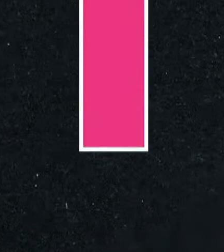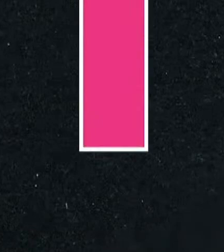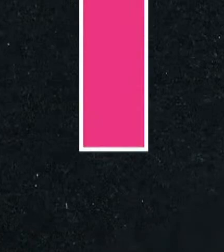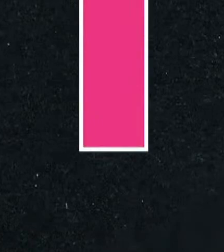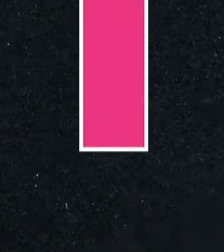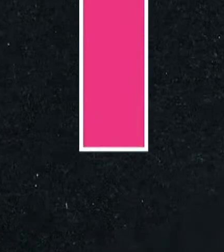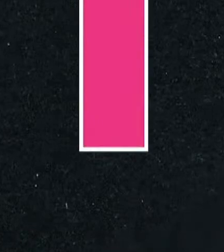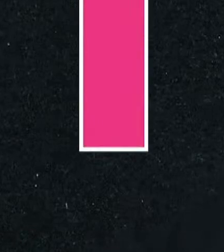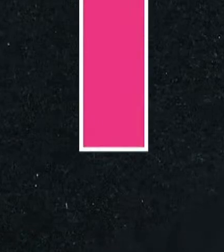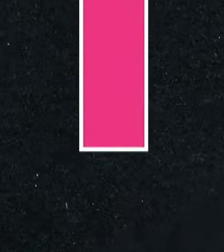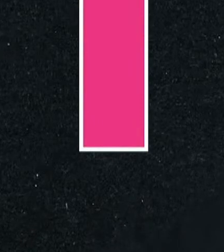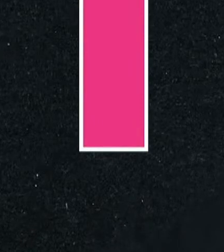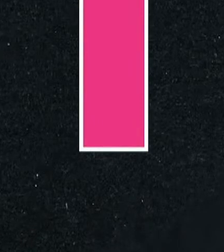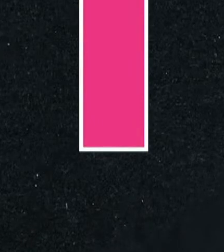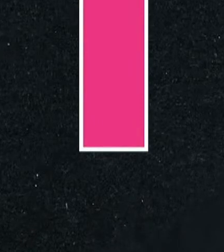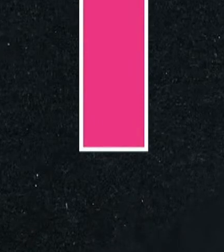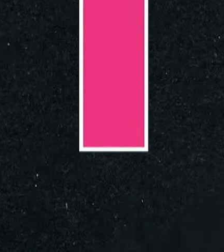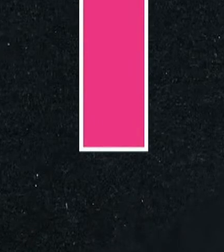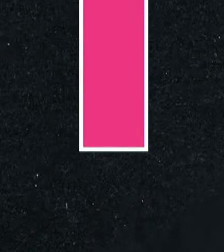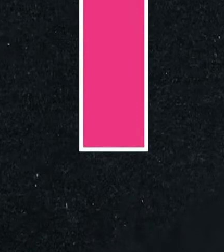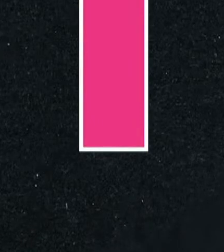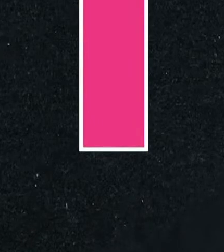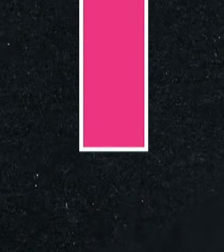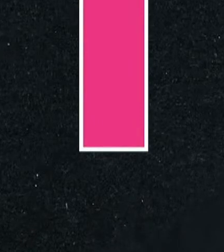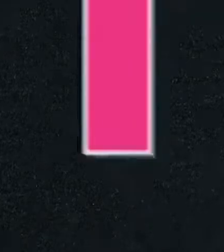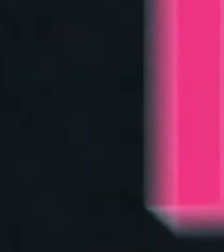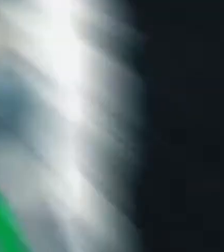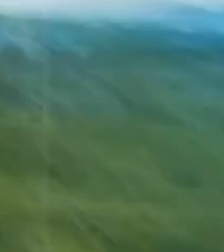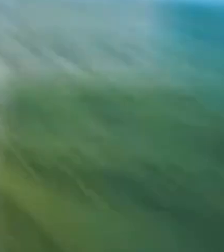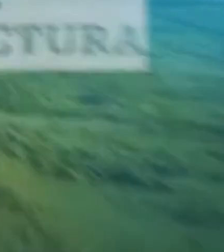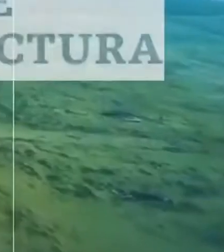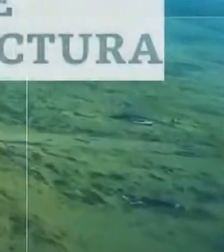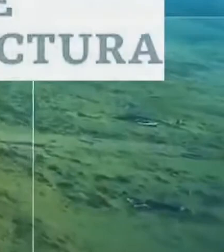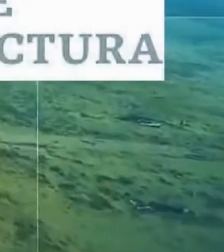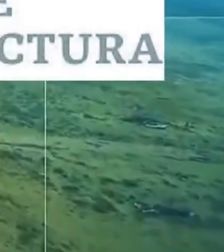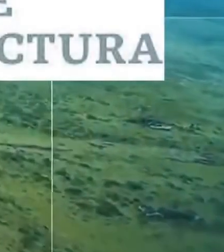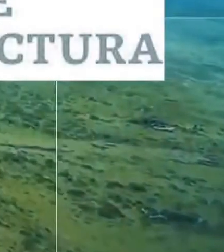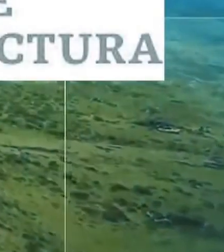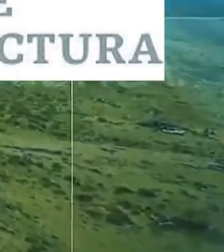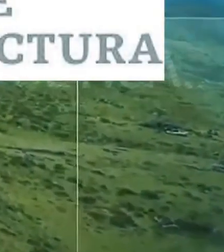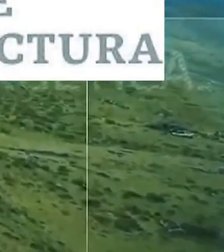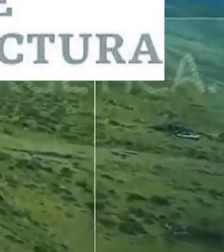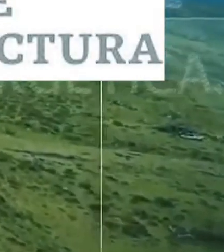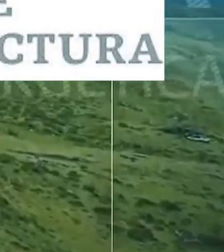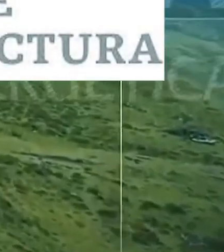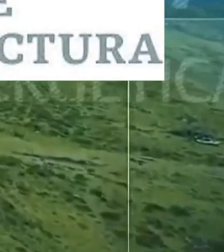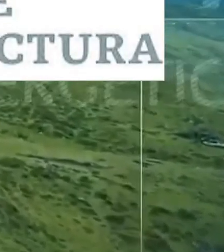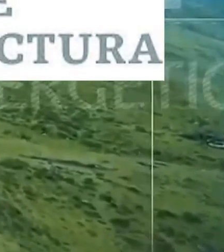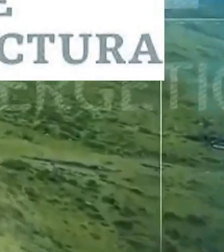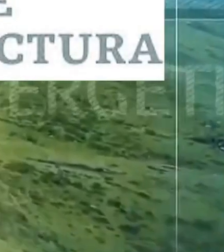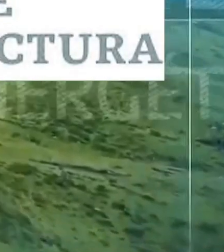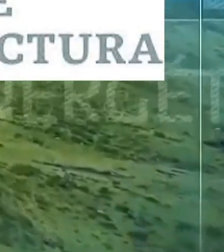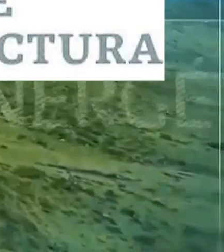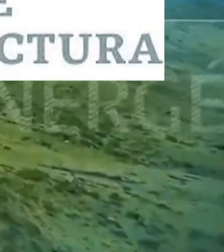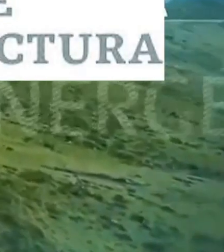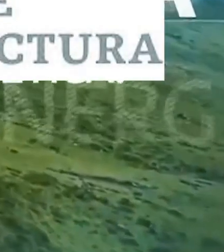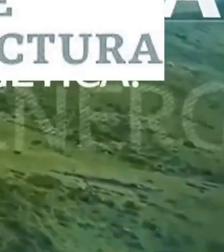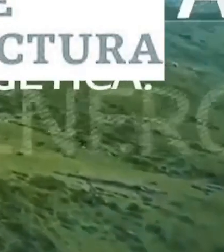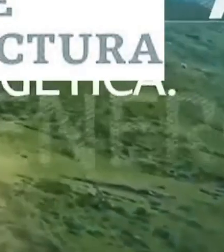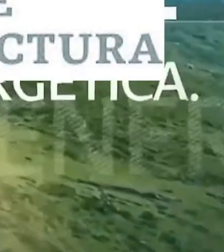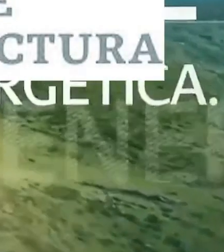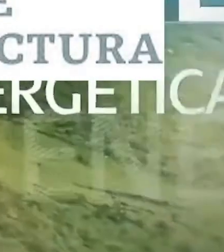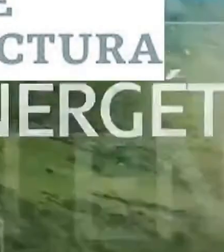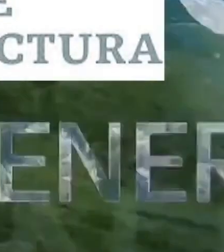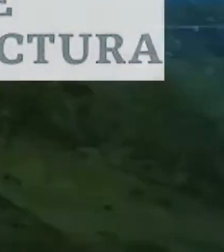Iberdrola aumentará la deuda de México. La operación se realizó con recursos del Fondo Nacional de Infraestructura,